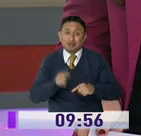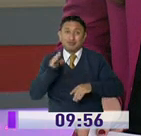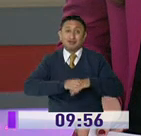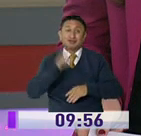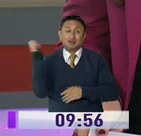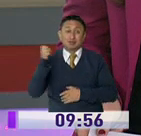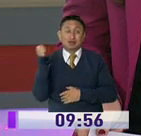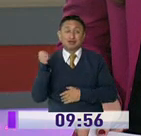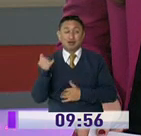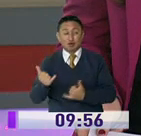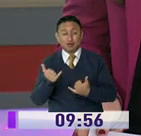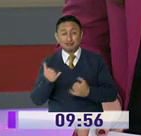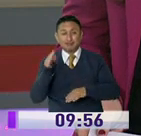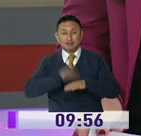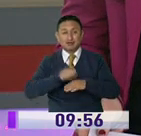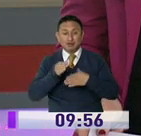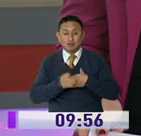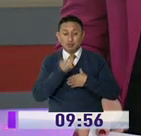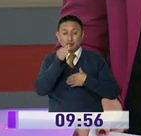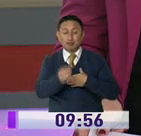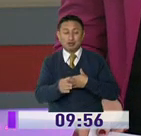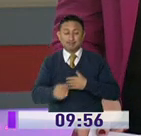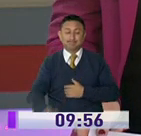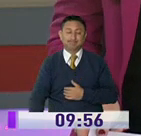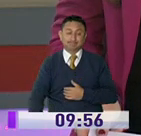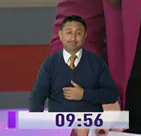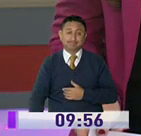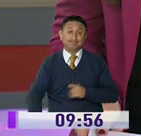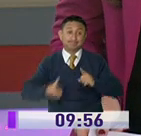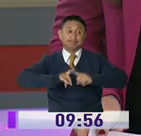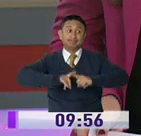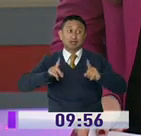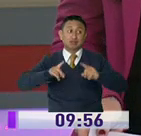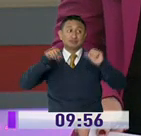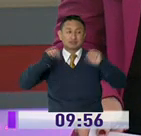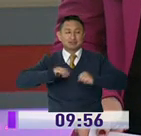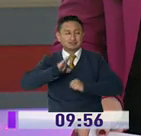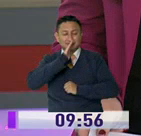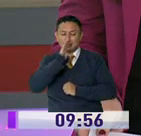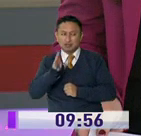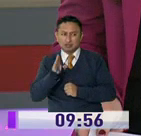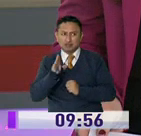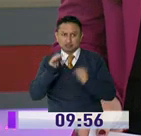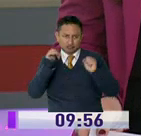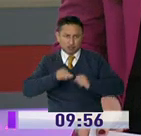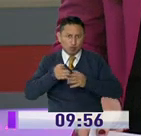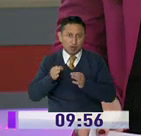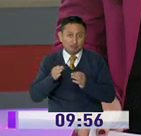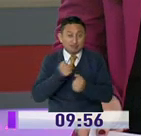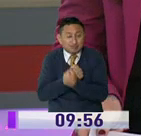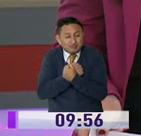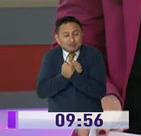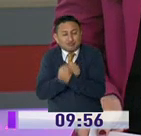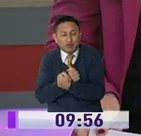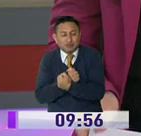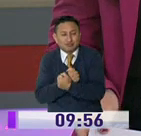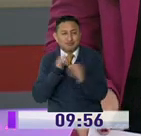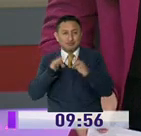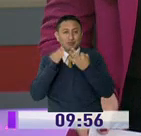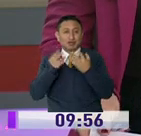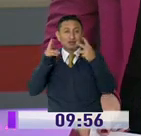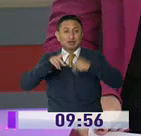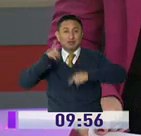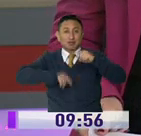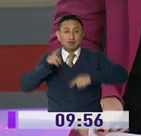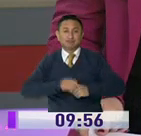a la emergencia sanitaria por el COVID-19. Sin embargo, siempre se encuentran mecanismos para mostrar el amor hacia la familia y